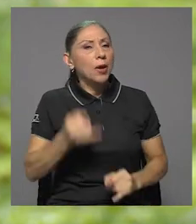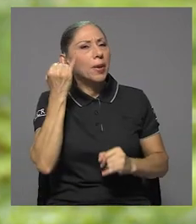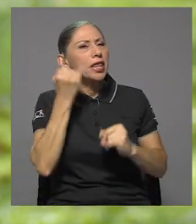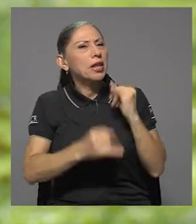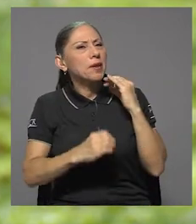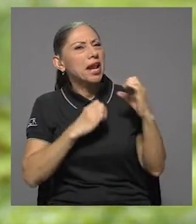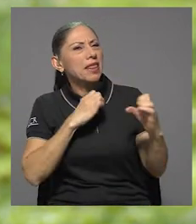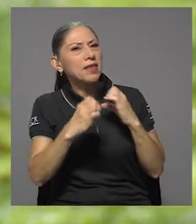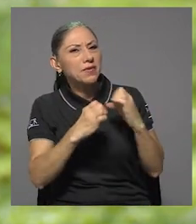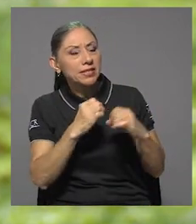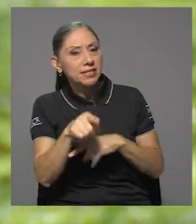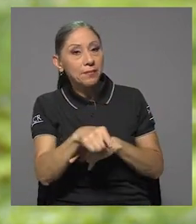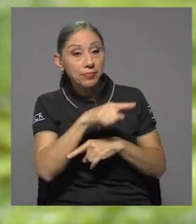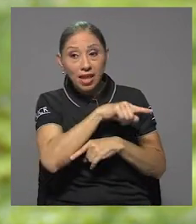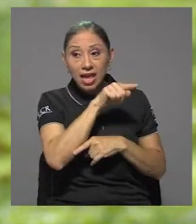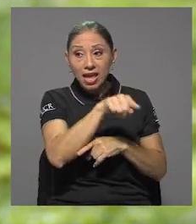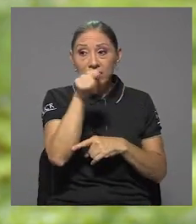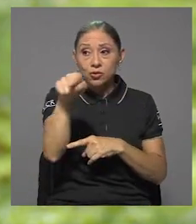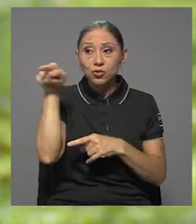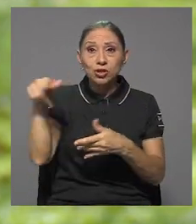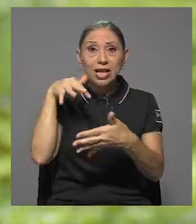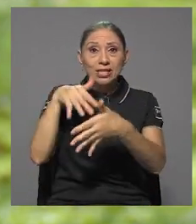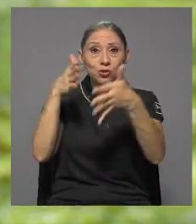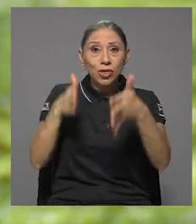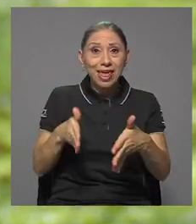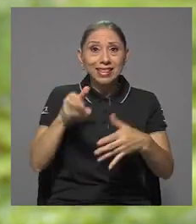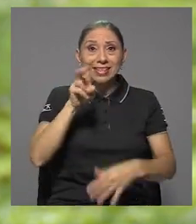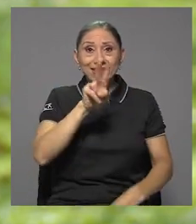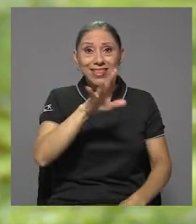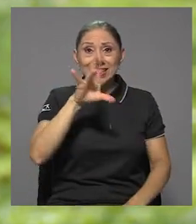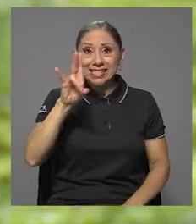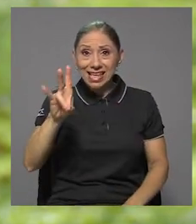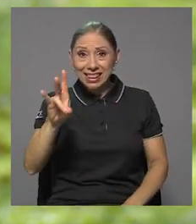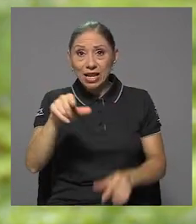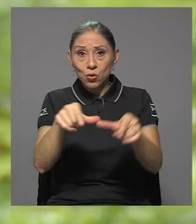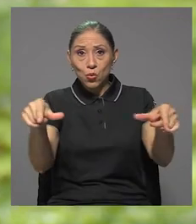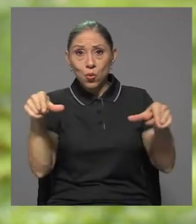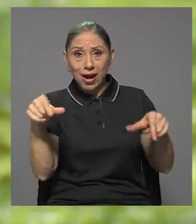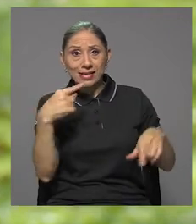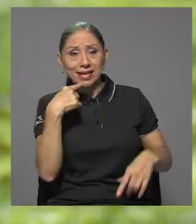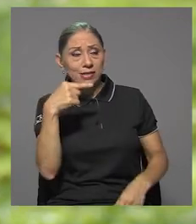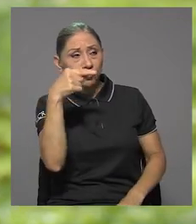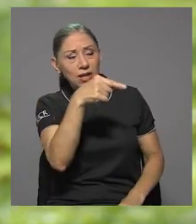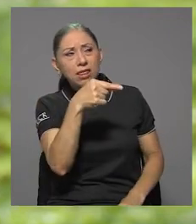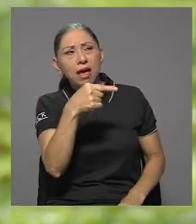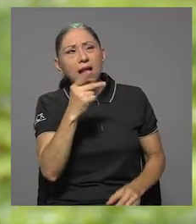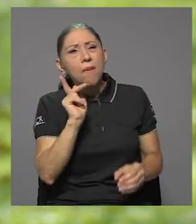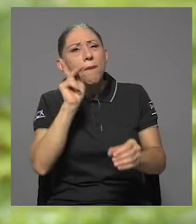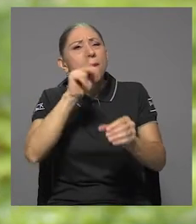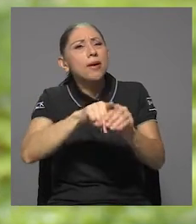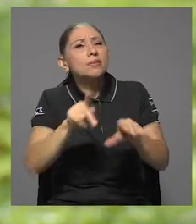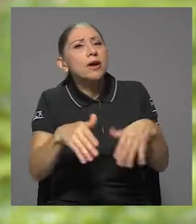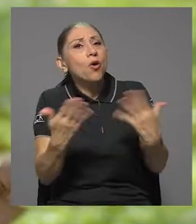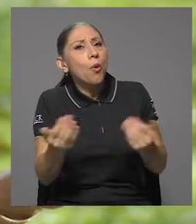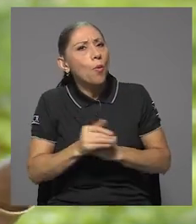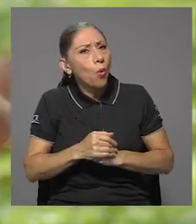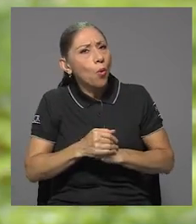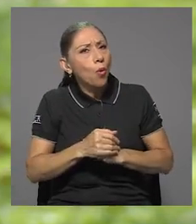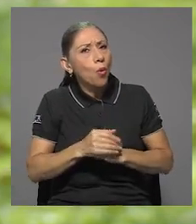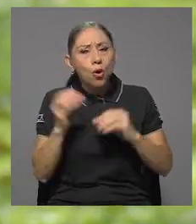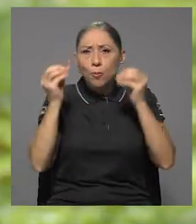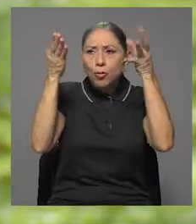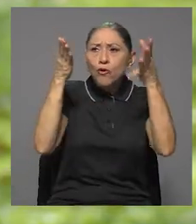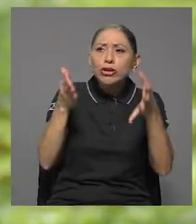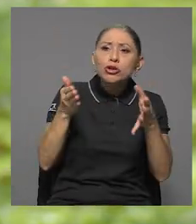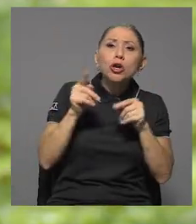estas personas, estos estudiantes de las 27 zonas que usted menciona, ¿cómo es que van a poder participar? ¿Los eligen